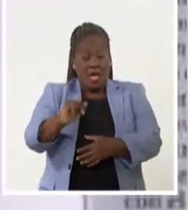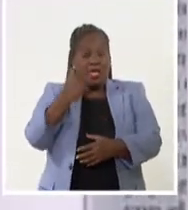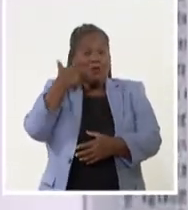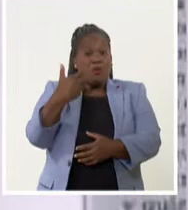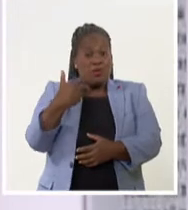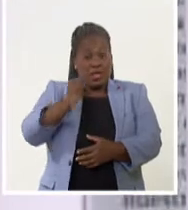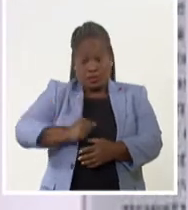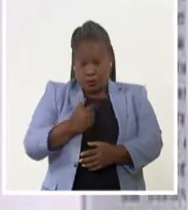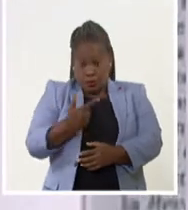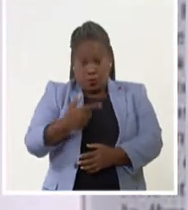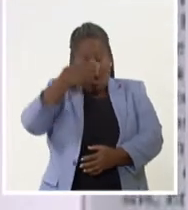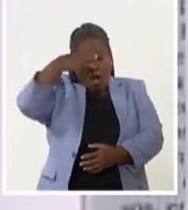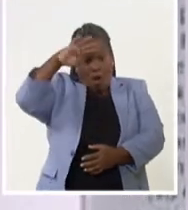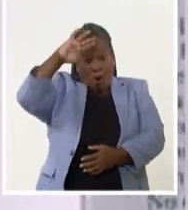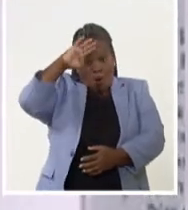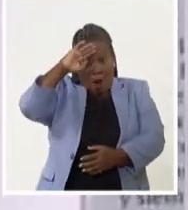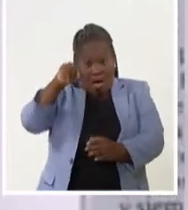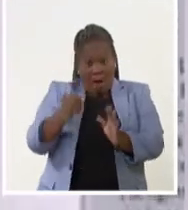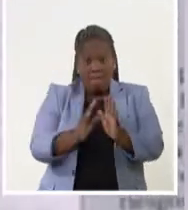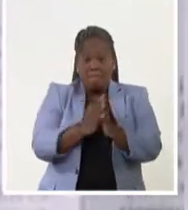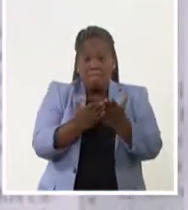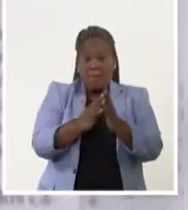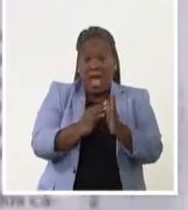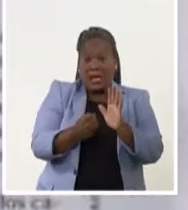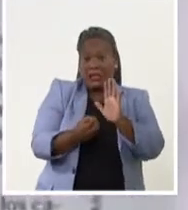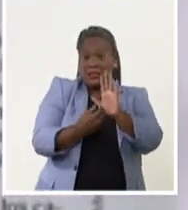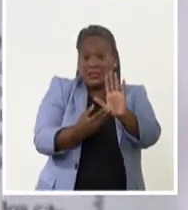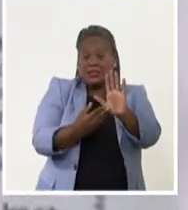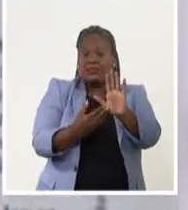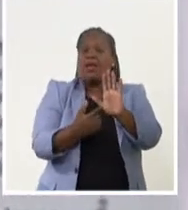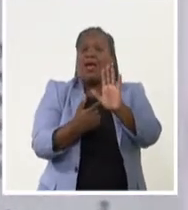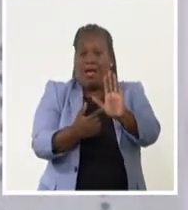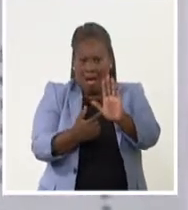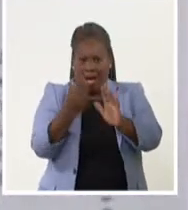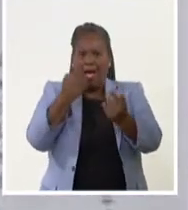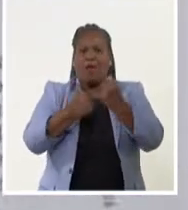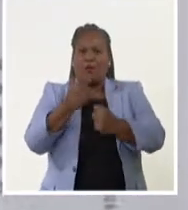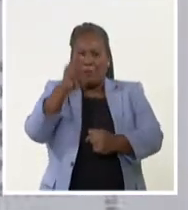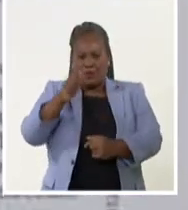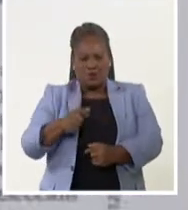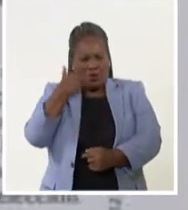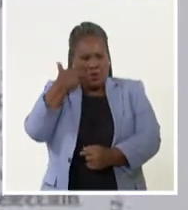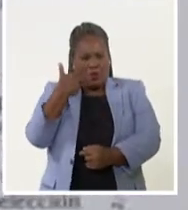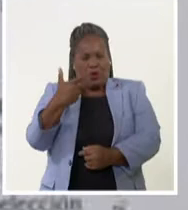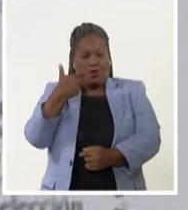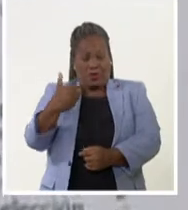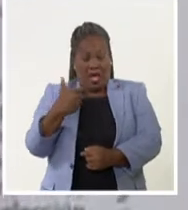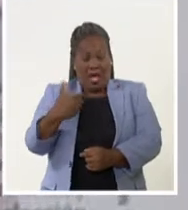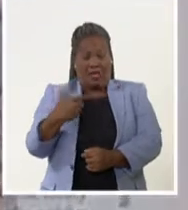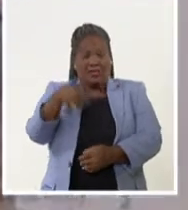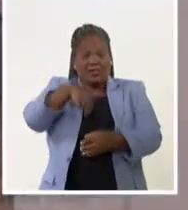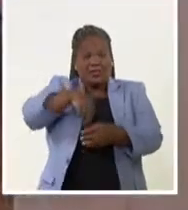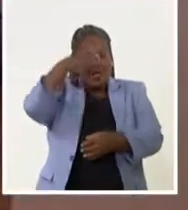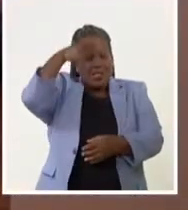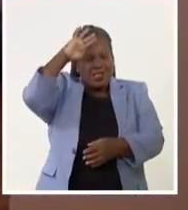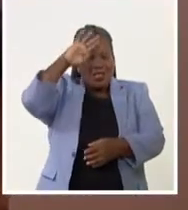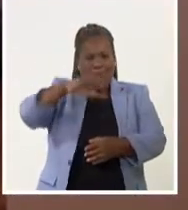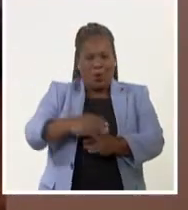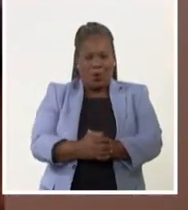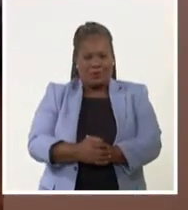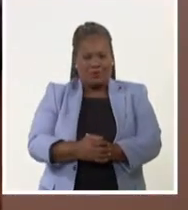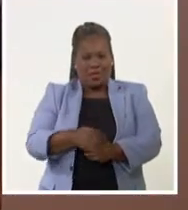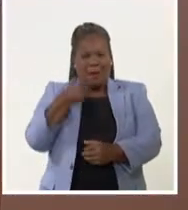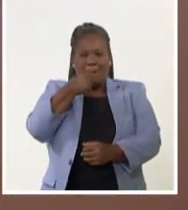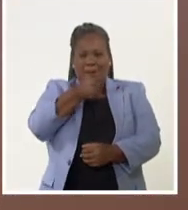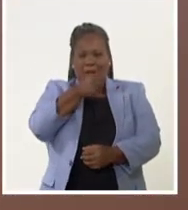cubana y en sus páginas han publicado y publican algunos de los intelectuales más prestigiosos del país. Indira